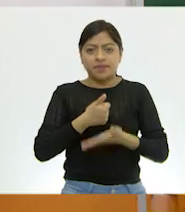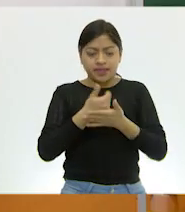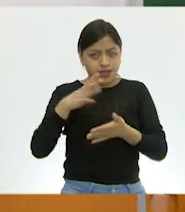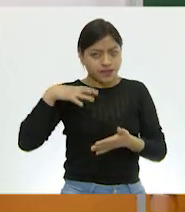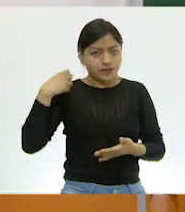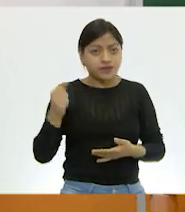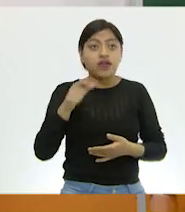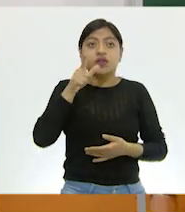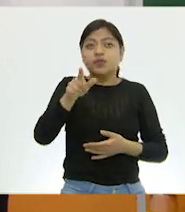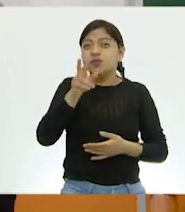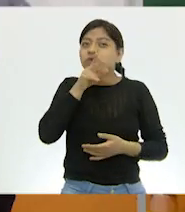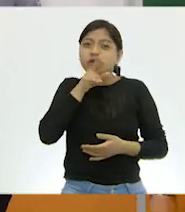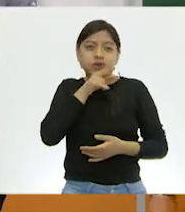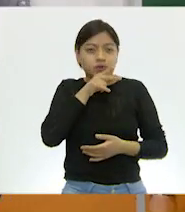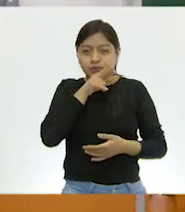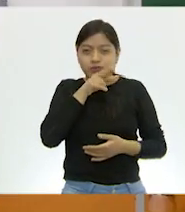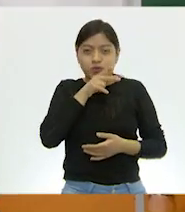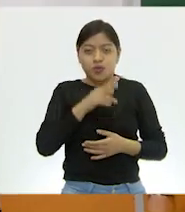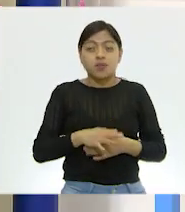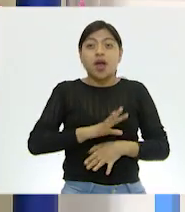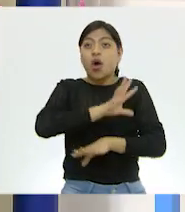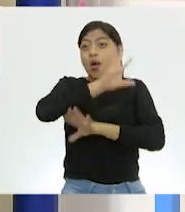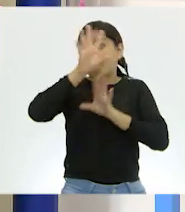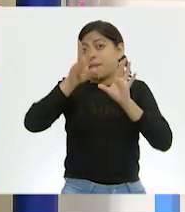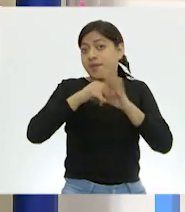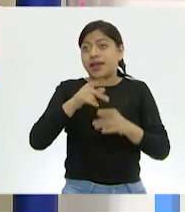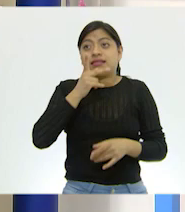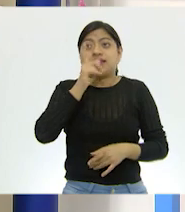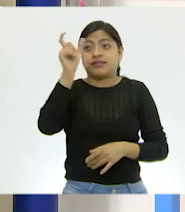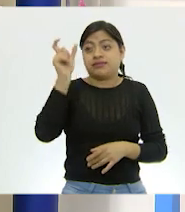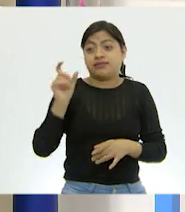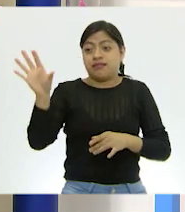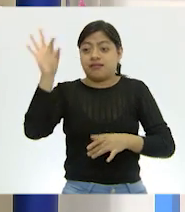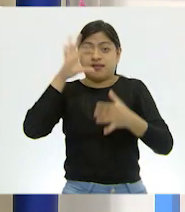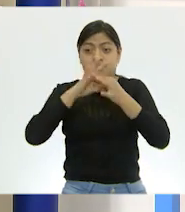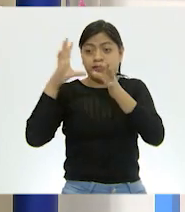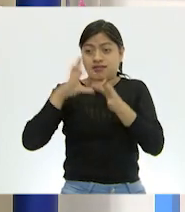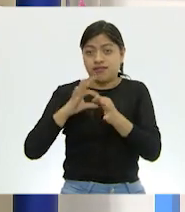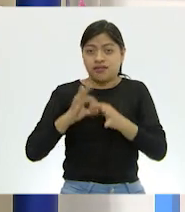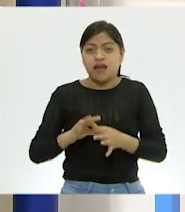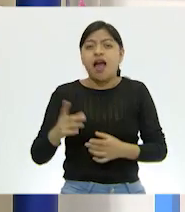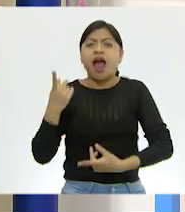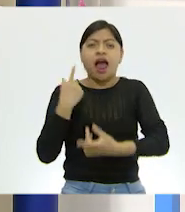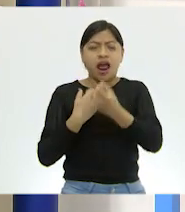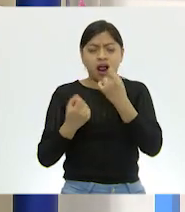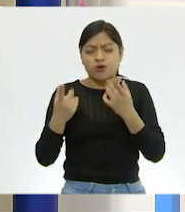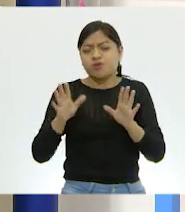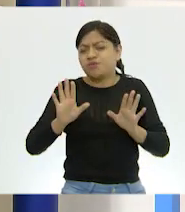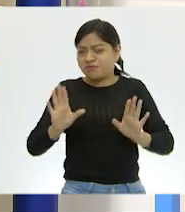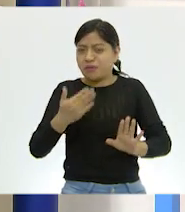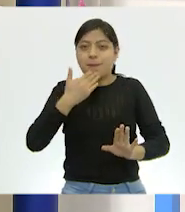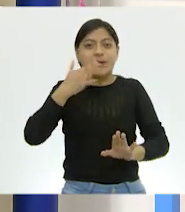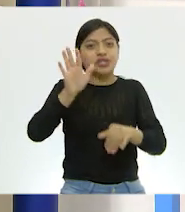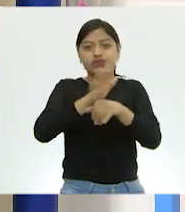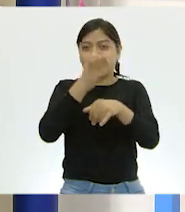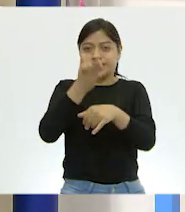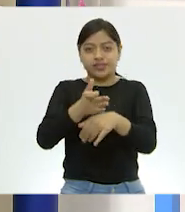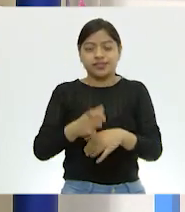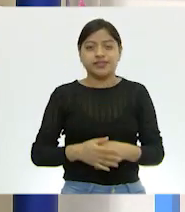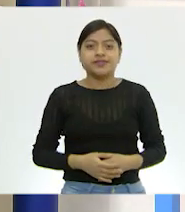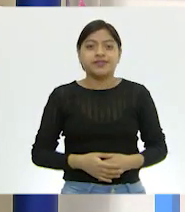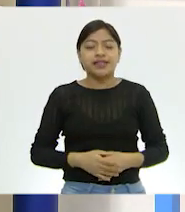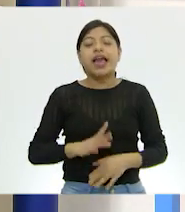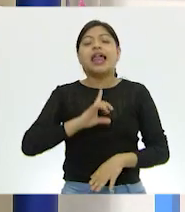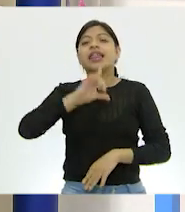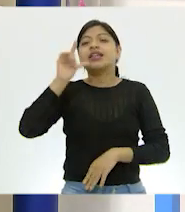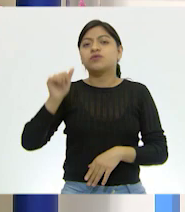preocupes si no podemos identificar todas, ¿ok? Muy bien. Con que nos ayudes a identificar algunas, yo creo que va a ser más que suficiente y